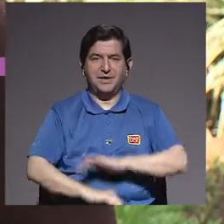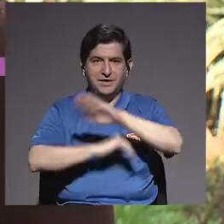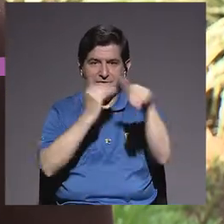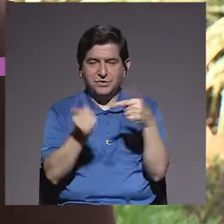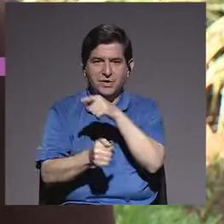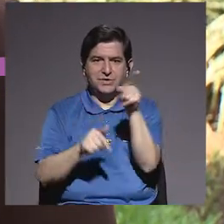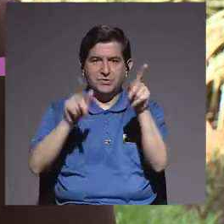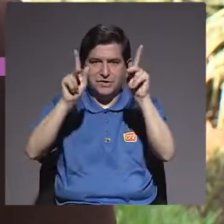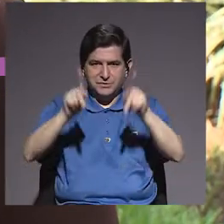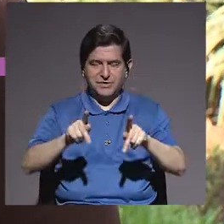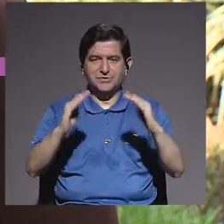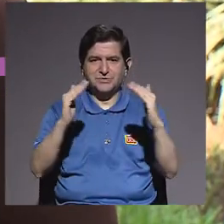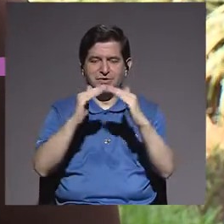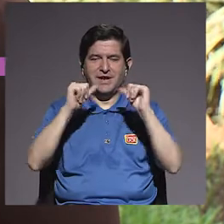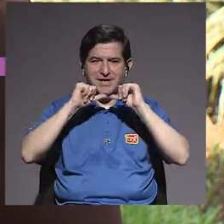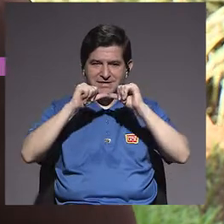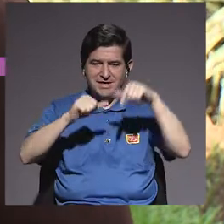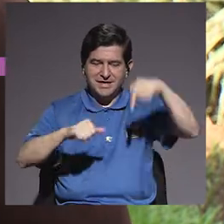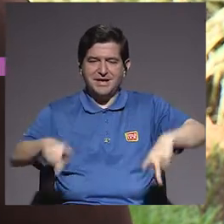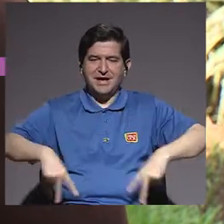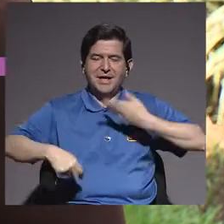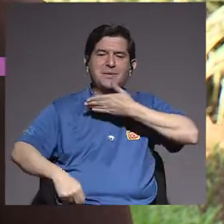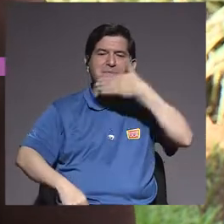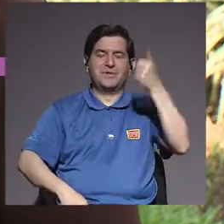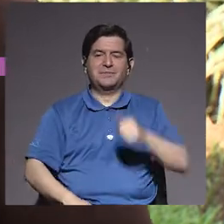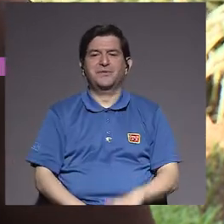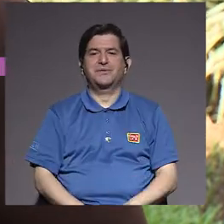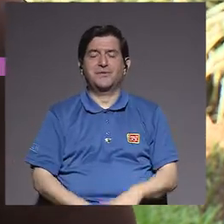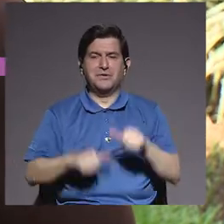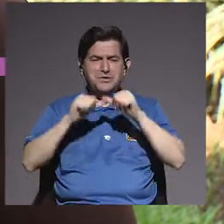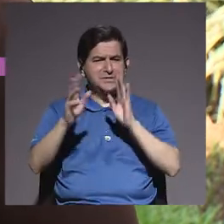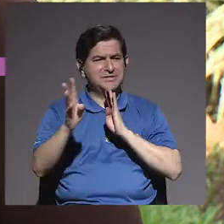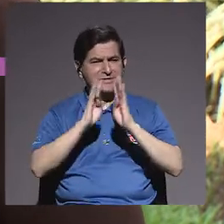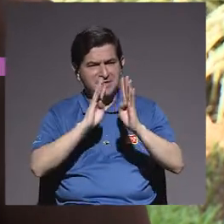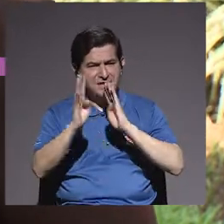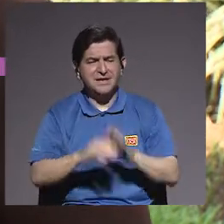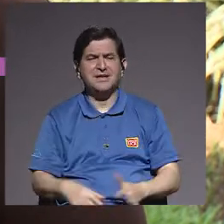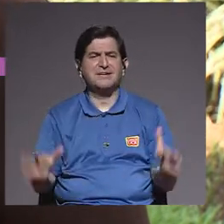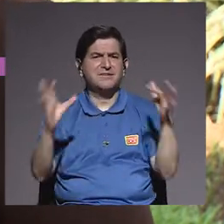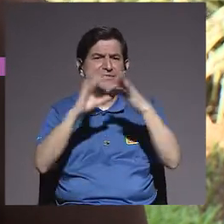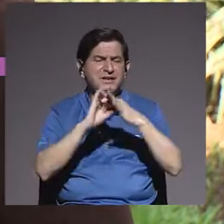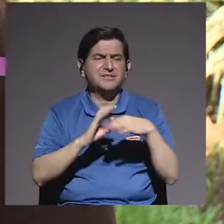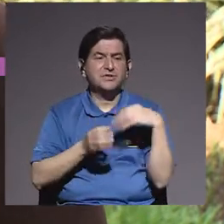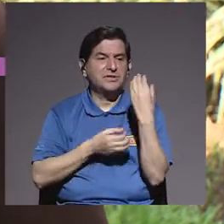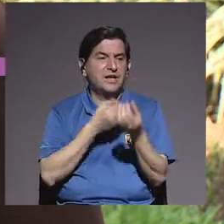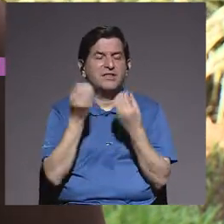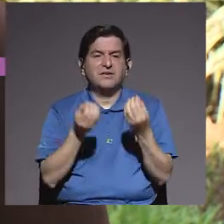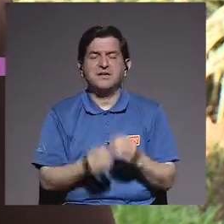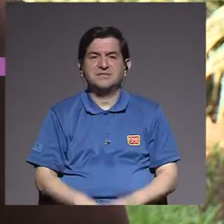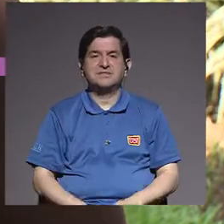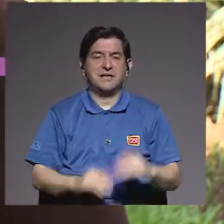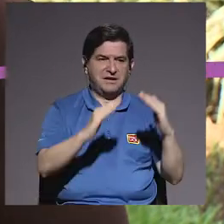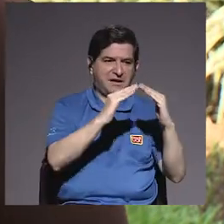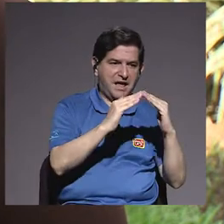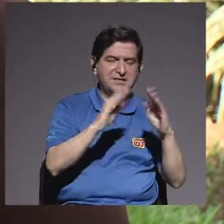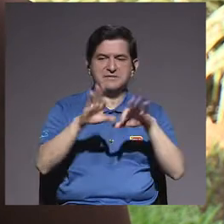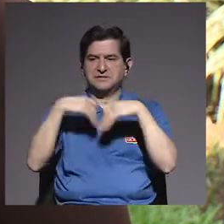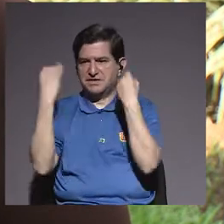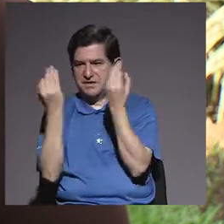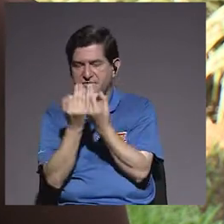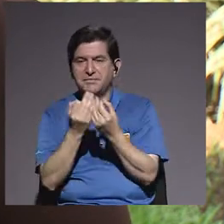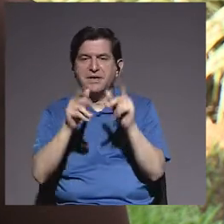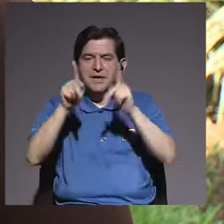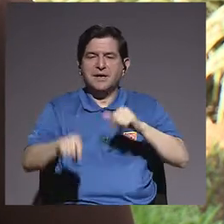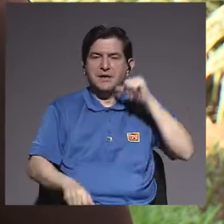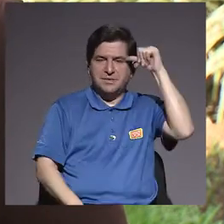A todos en casa los invitamos a que continúen con más de Vivir Mejor. Vamos a seguir conversando un poco más acerca de qué podemos hacer en casa, en familia, para